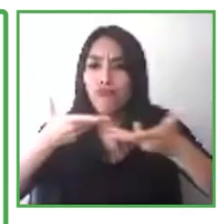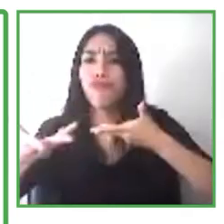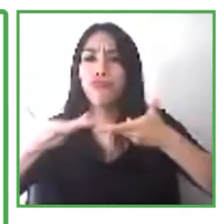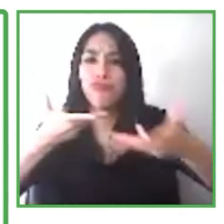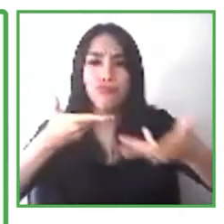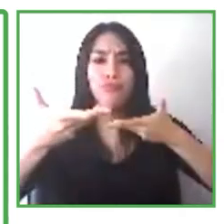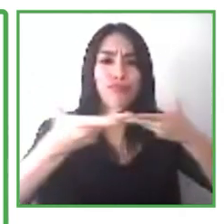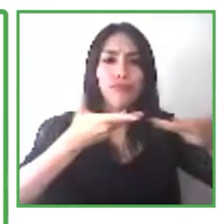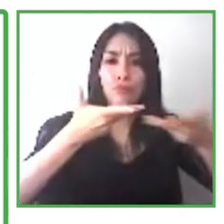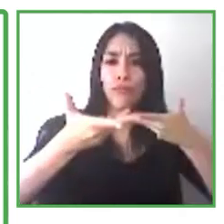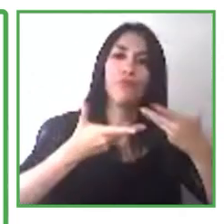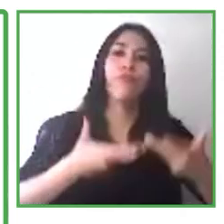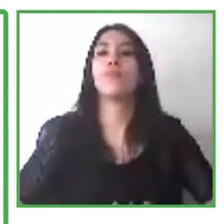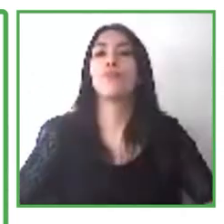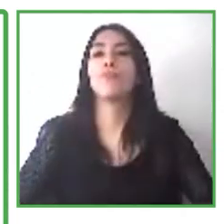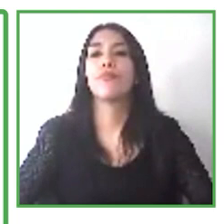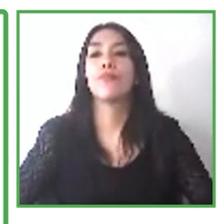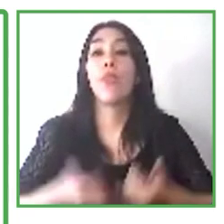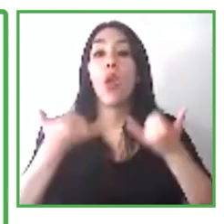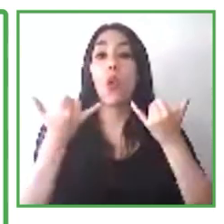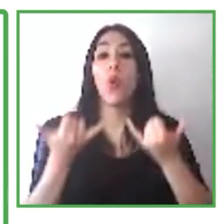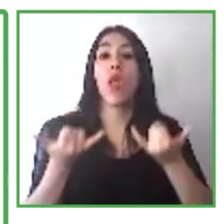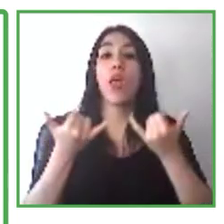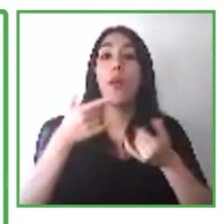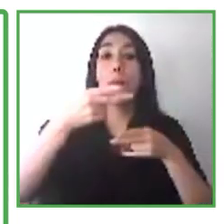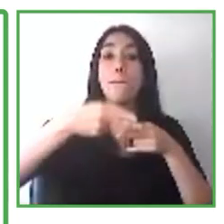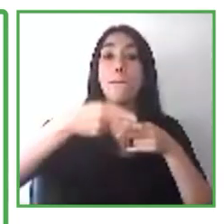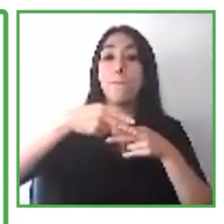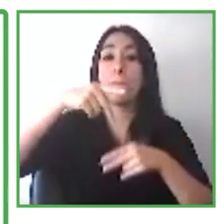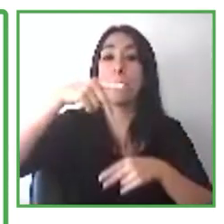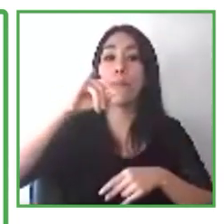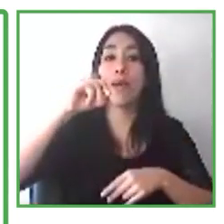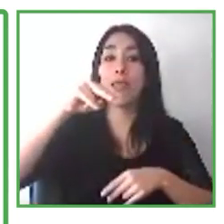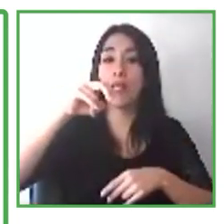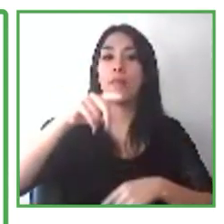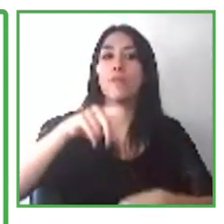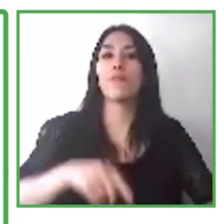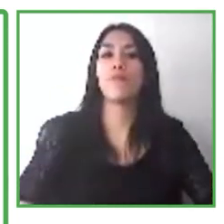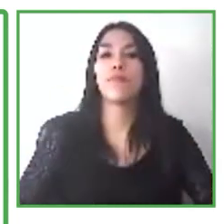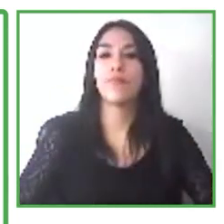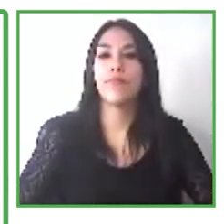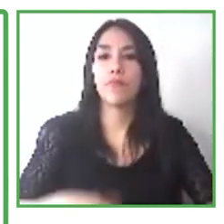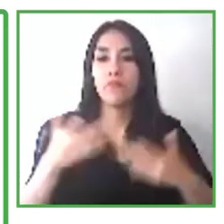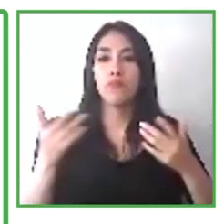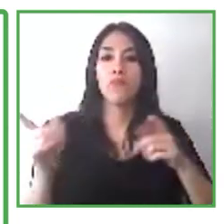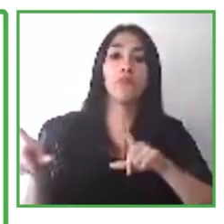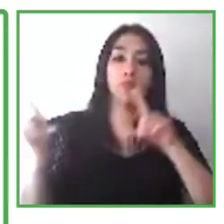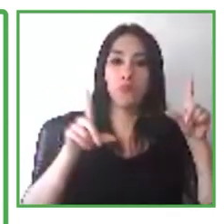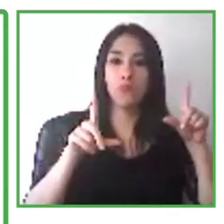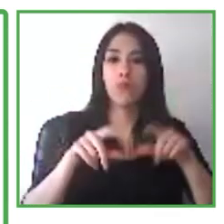Ahora, Turina, terminemos con tu parte, por favor, con tu presentación.